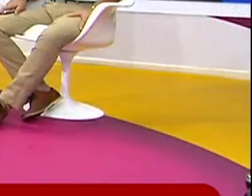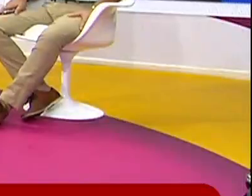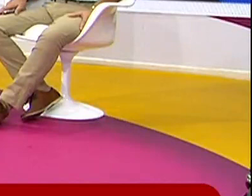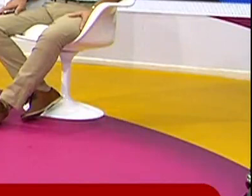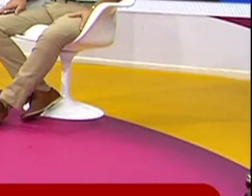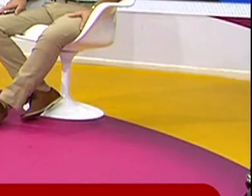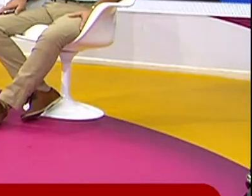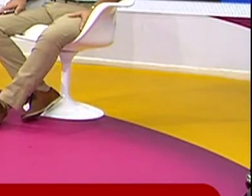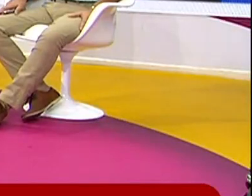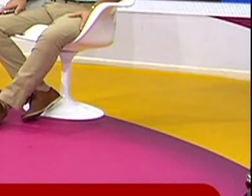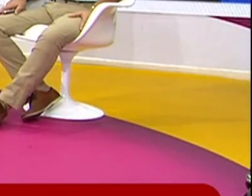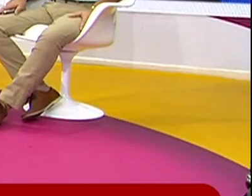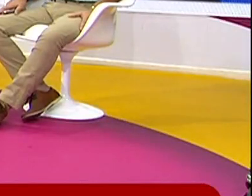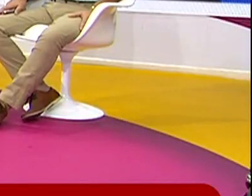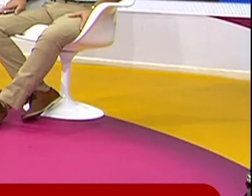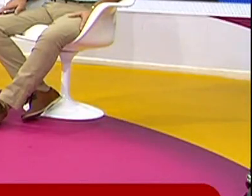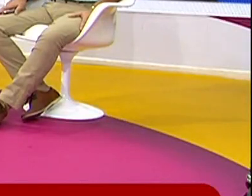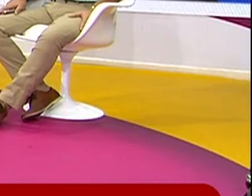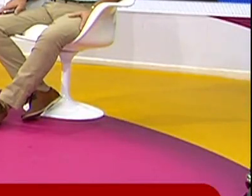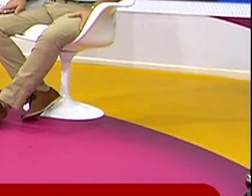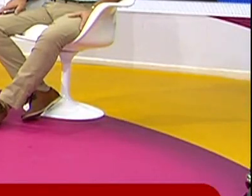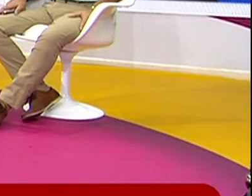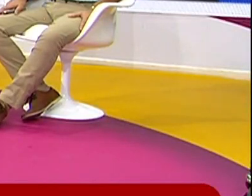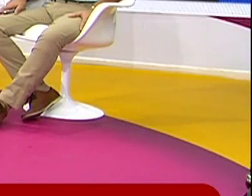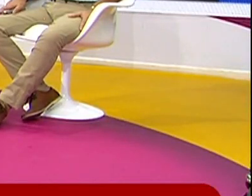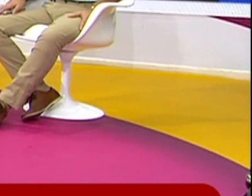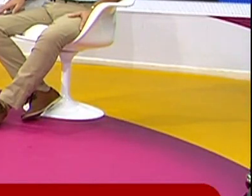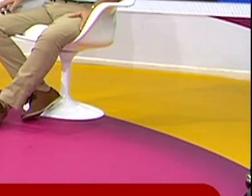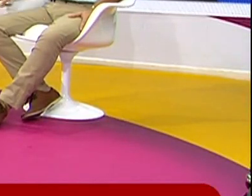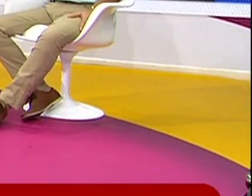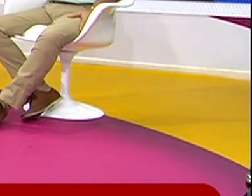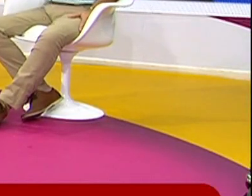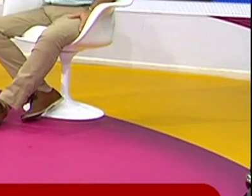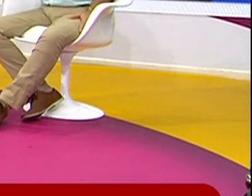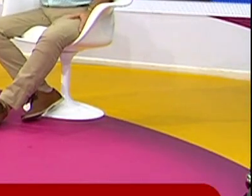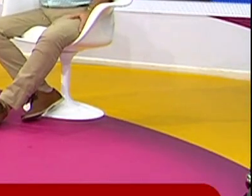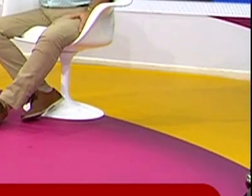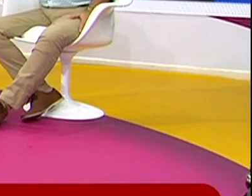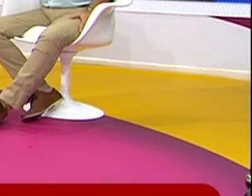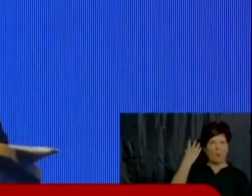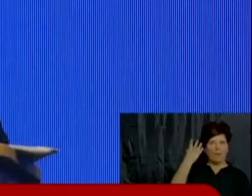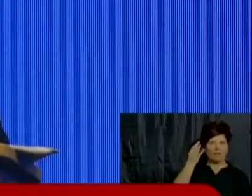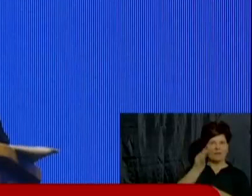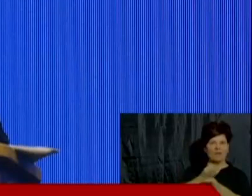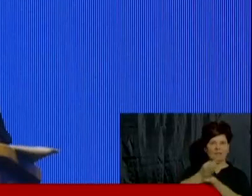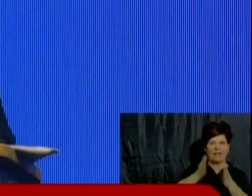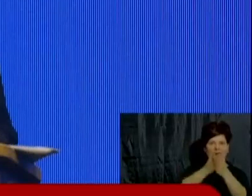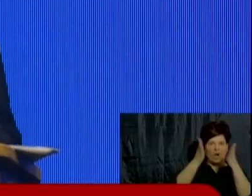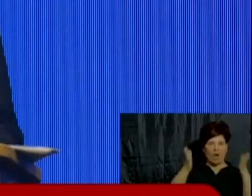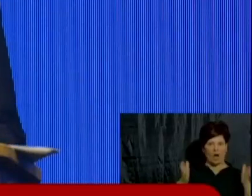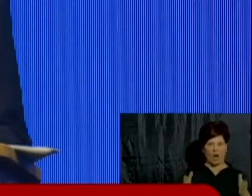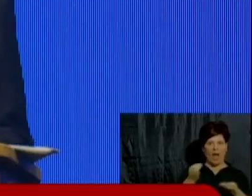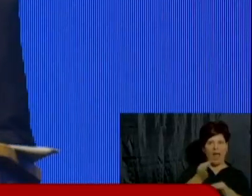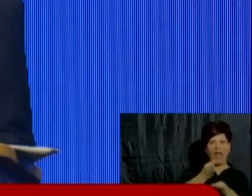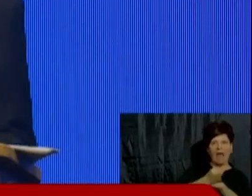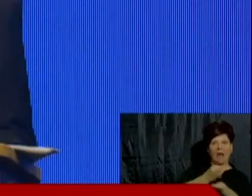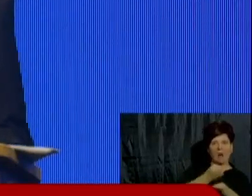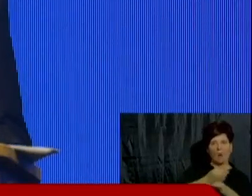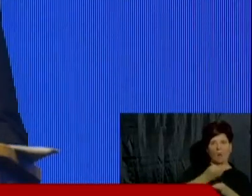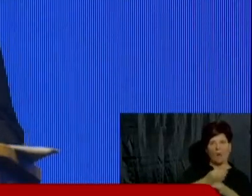las palabras del Intendente lo hemos dejado correr un poquitito porque hizo algunos comentarios muy interesantes,